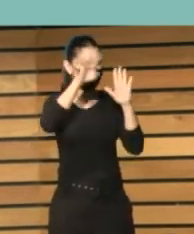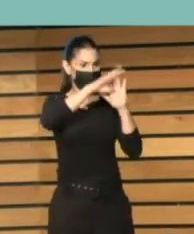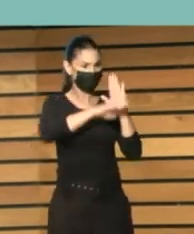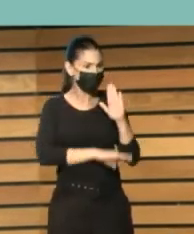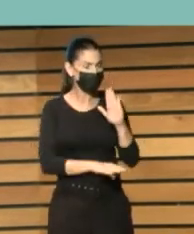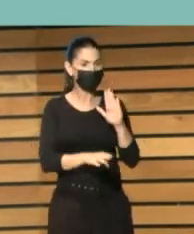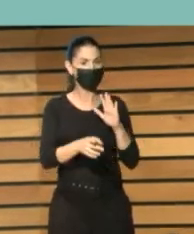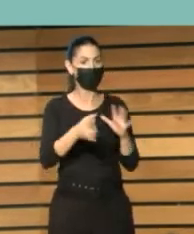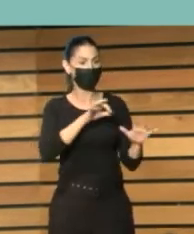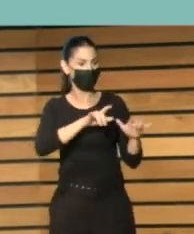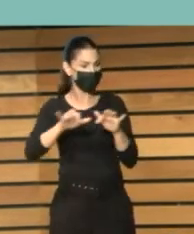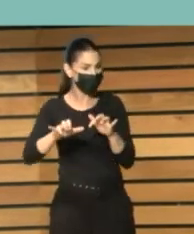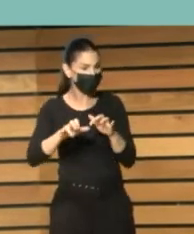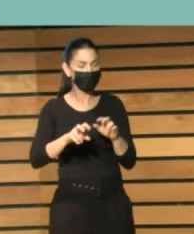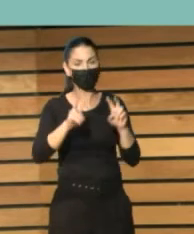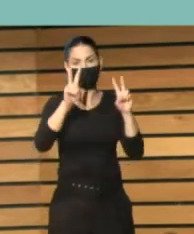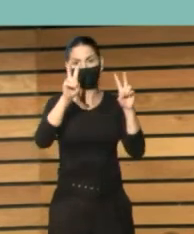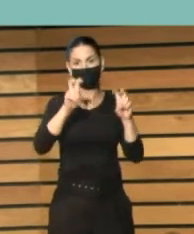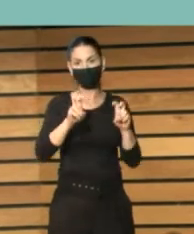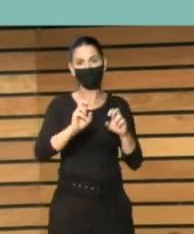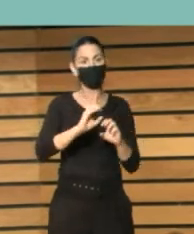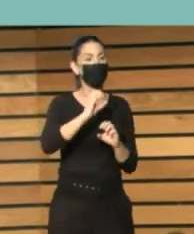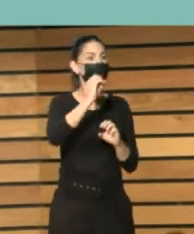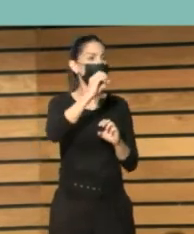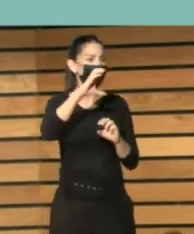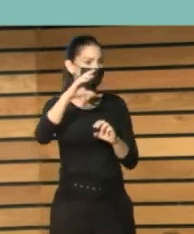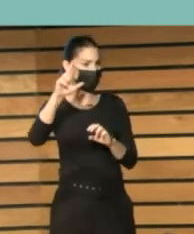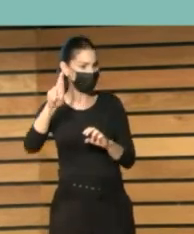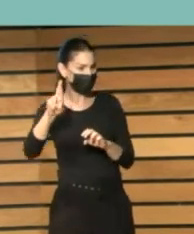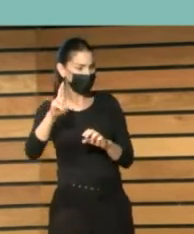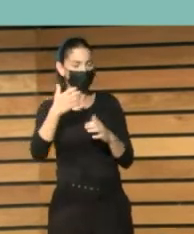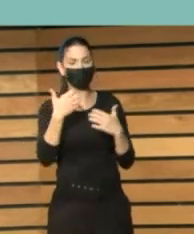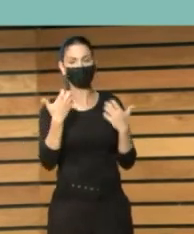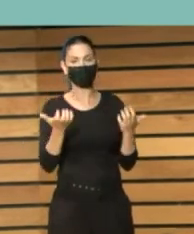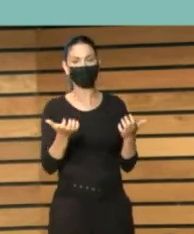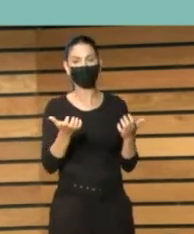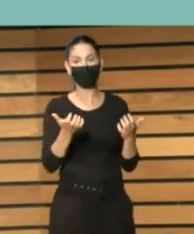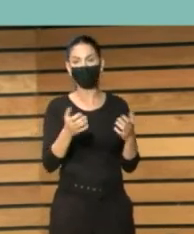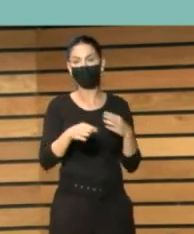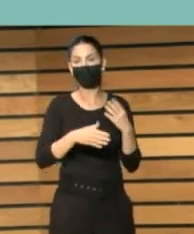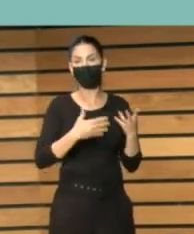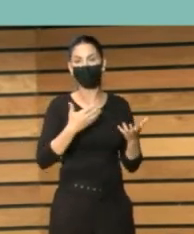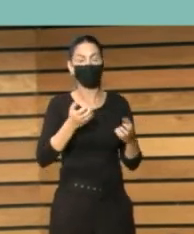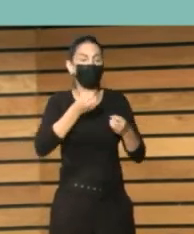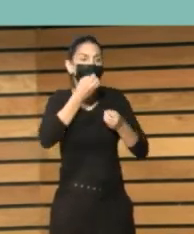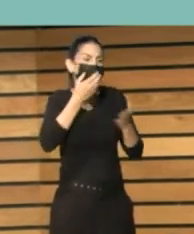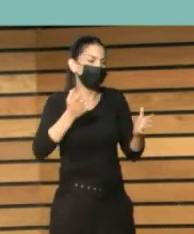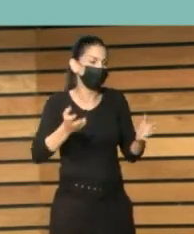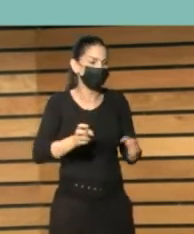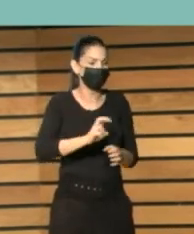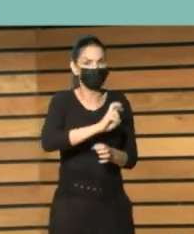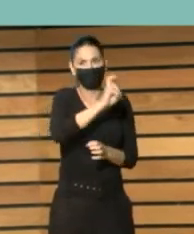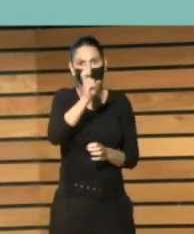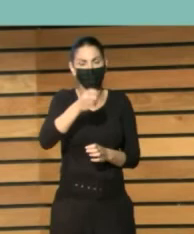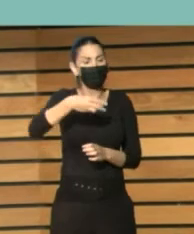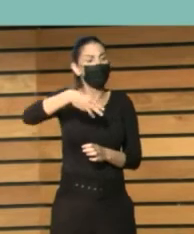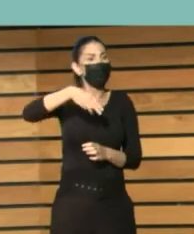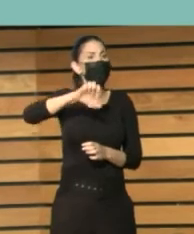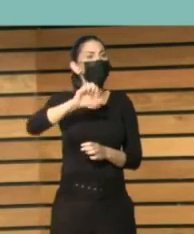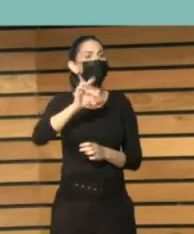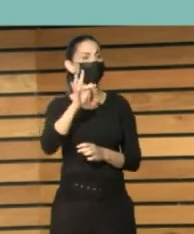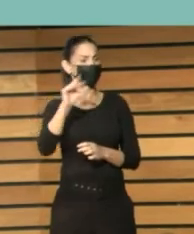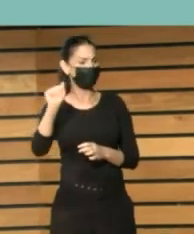sobre procesos de carga, sobre OCRs, sobre metadatos de